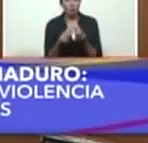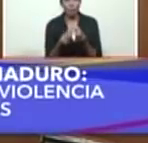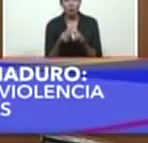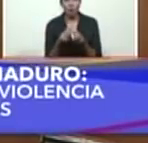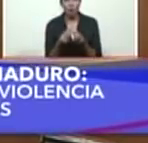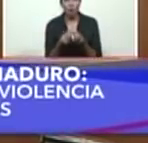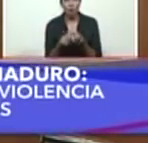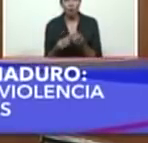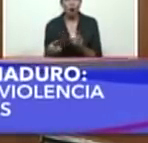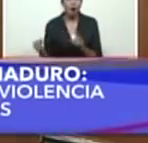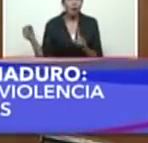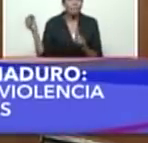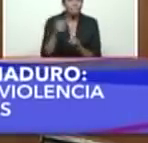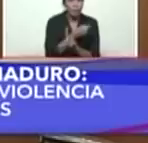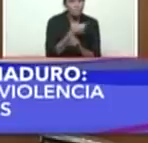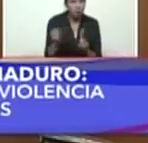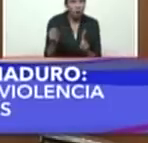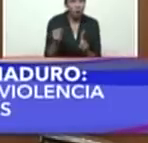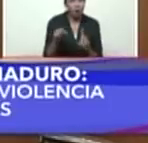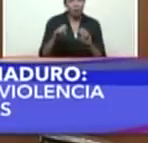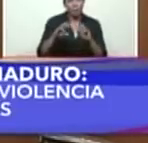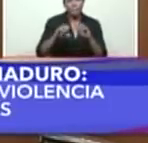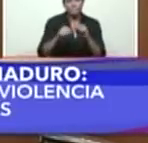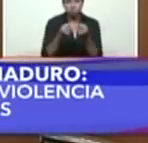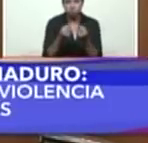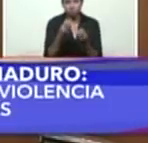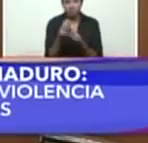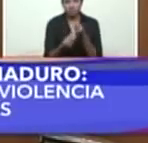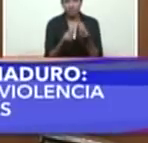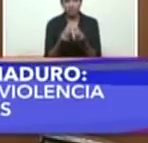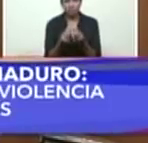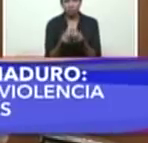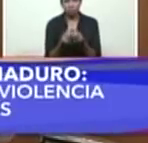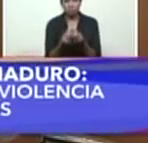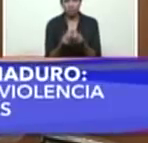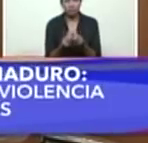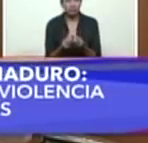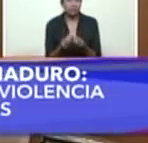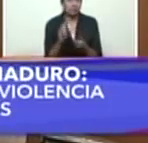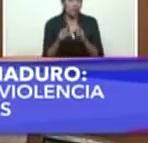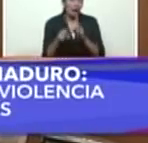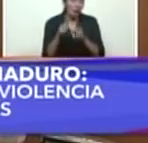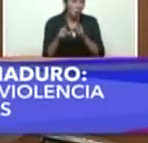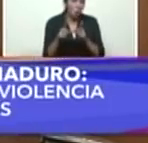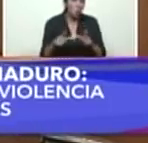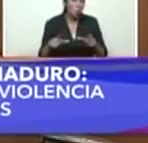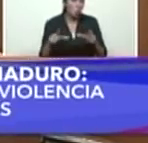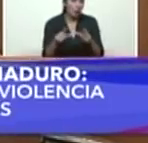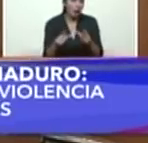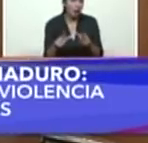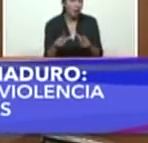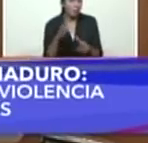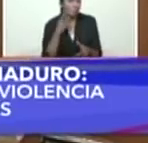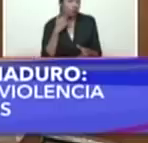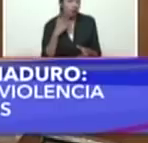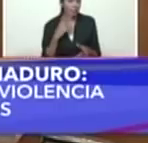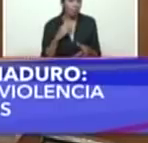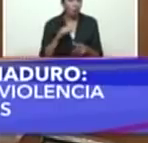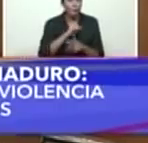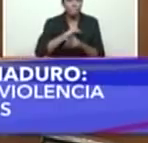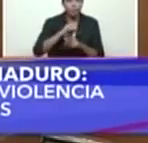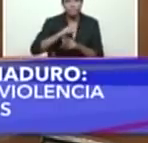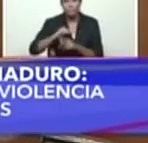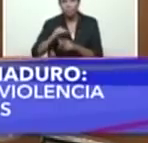ataque subsecuente, inclusive ha creado daños en algunas estructuras de los sistemas de bombeo,